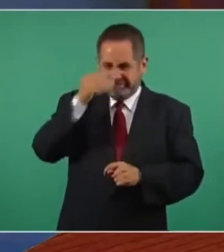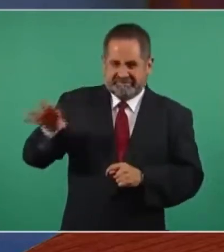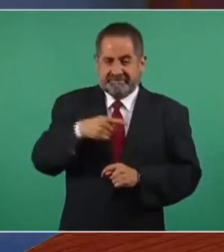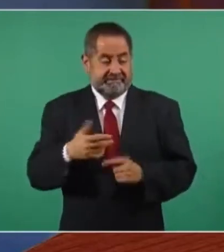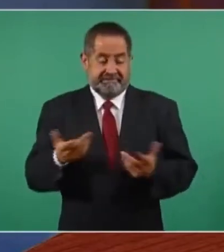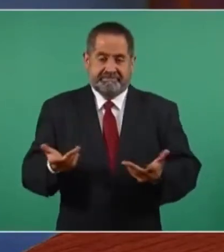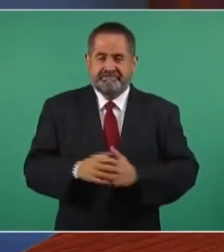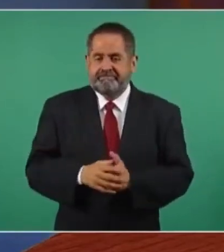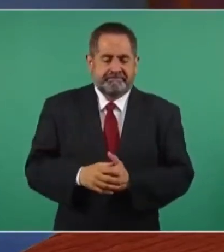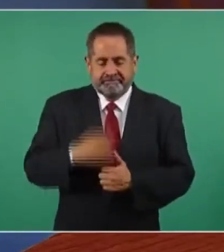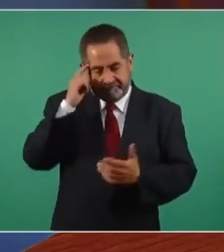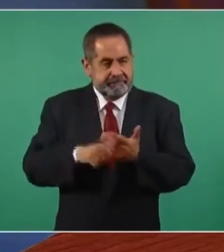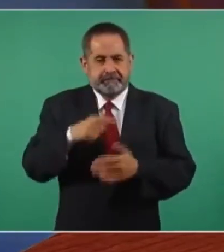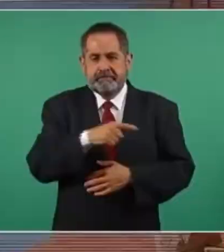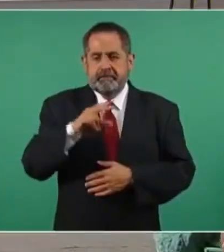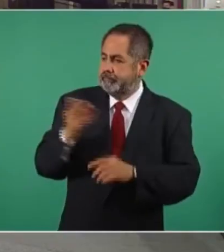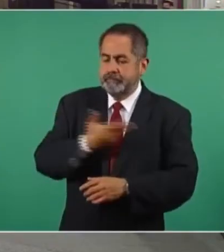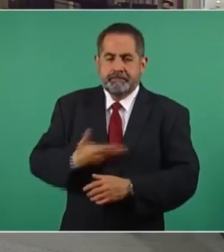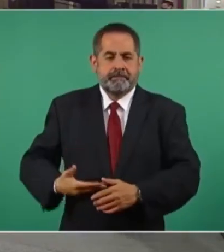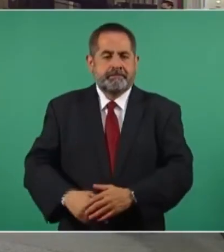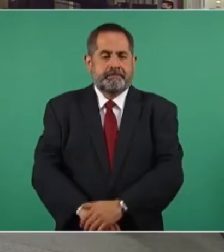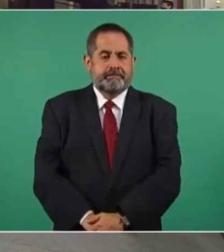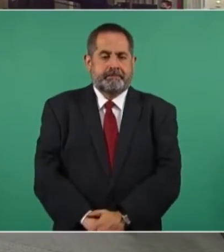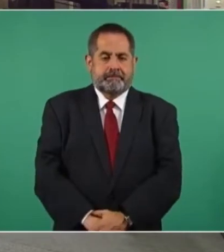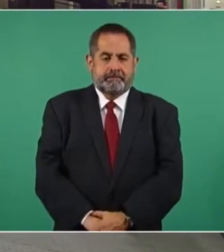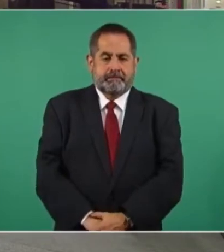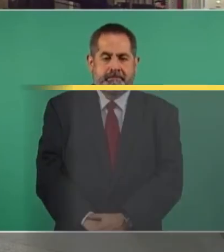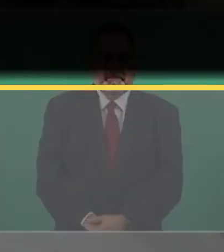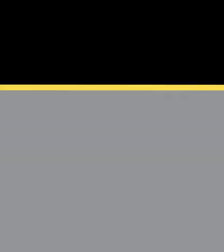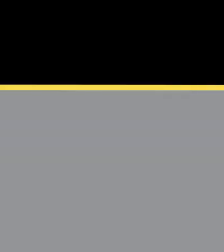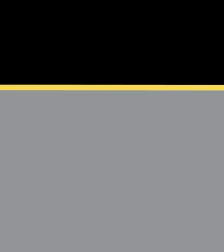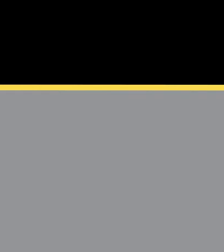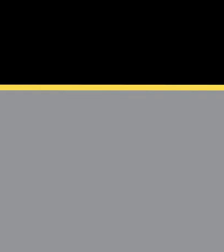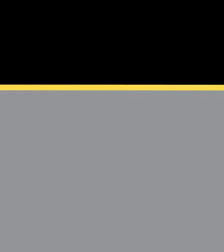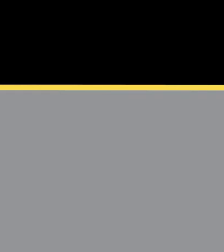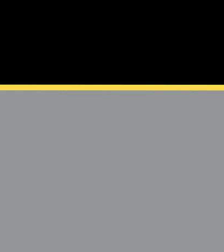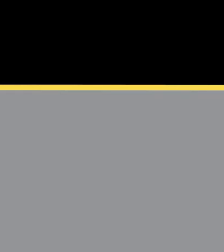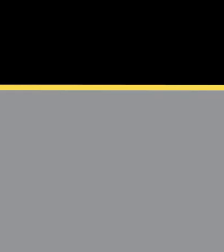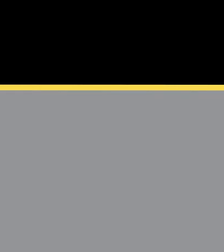lo cual nos parece verdaderamente lamentable. Gracias, Eliseo. Pues ahí está.